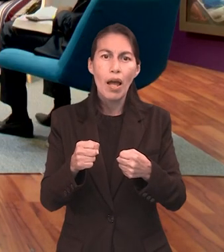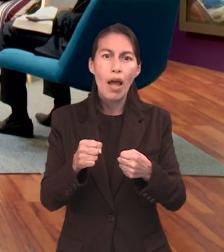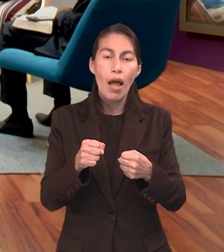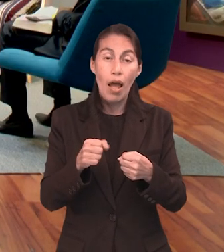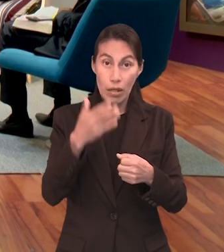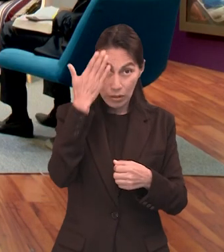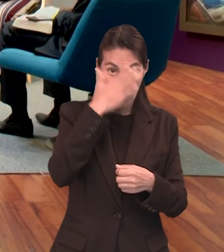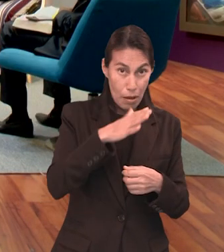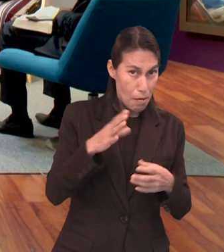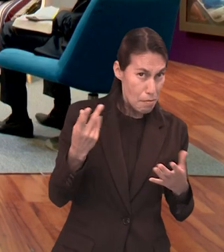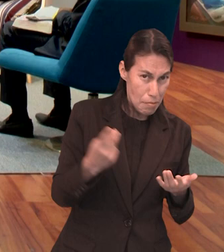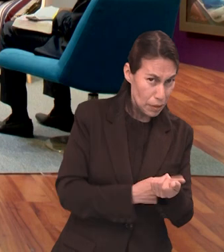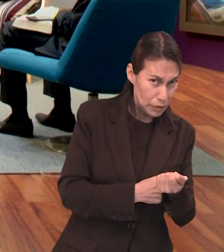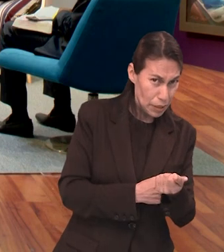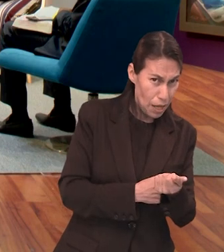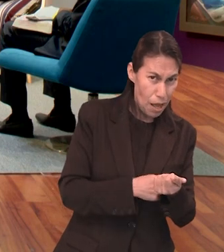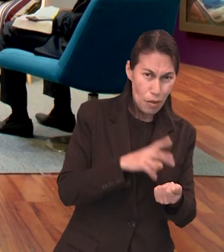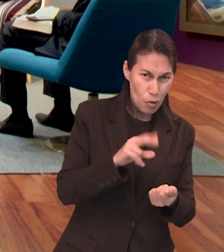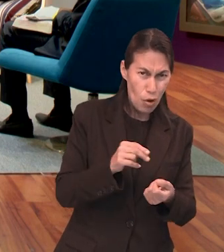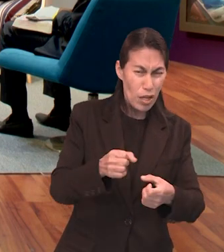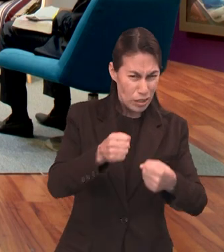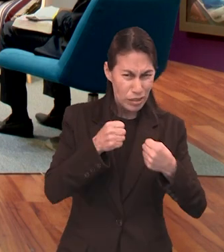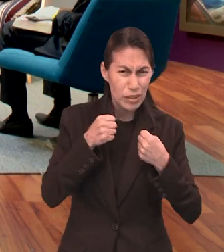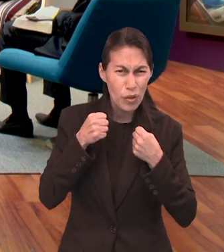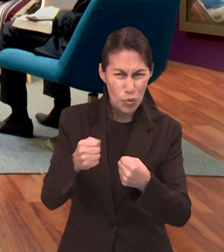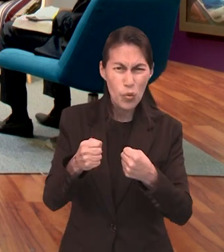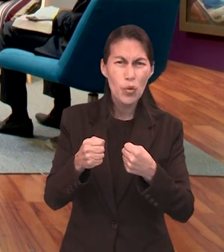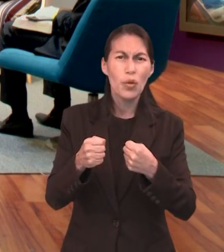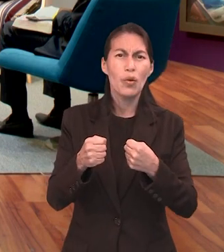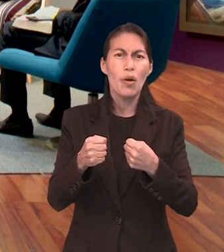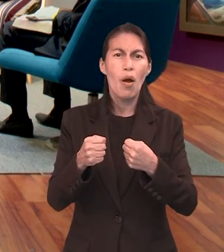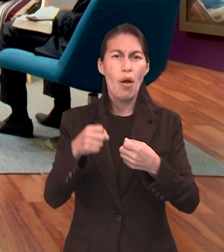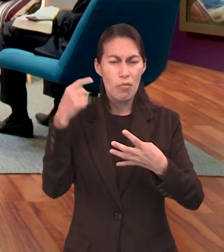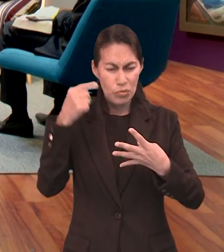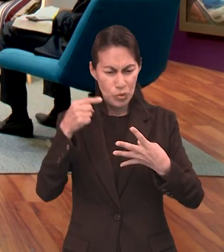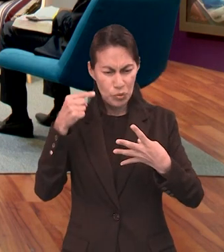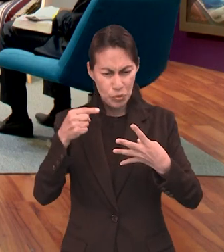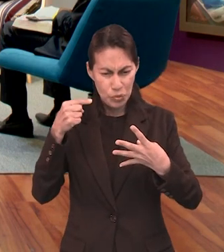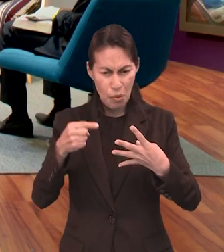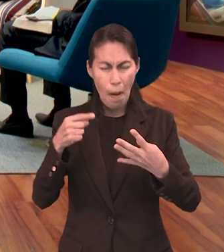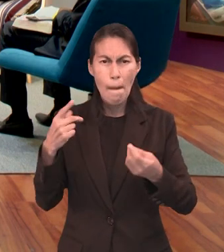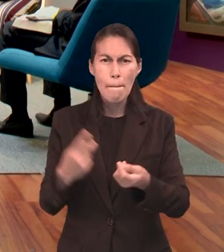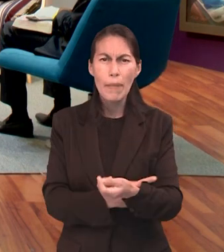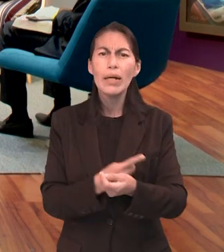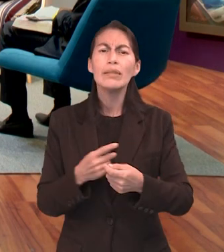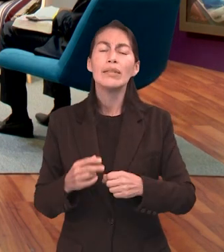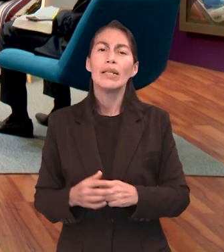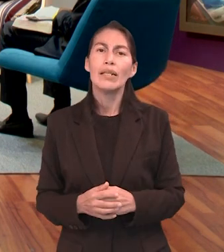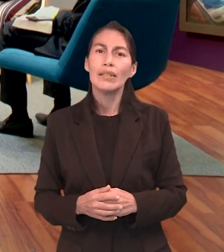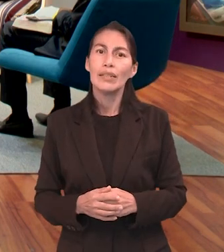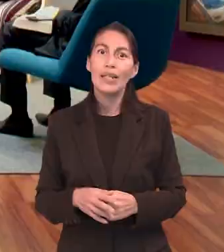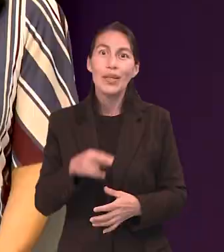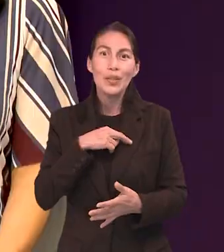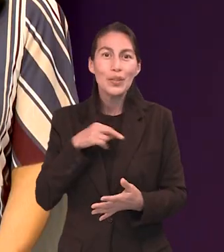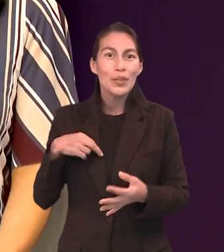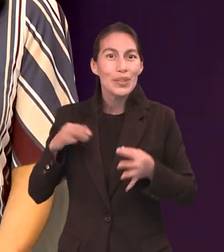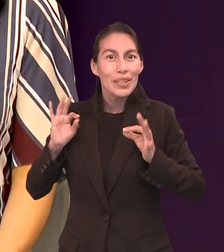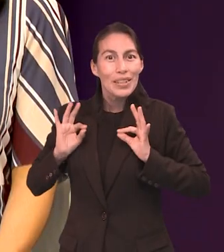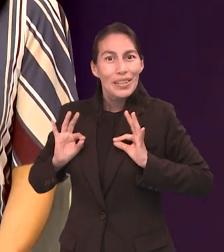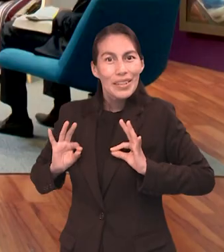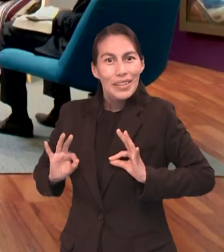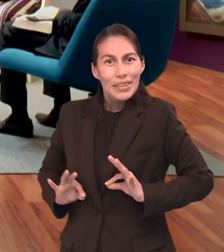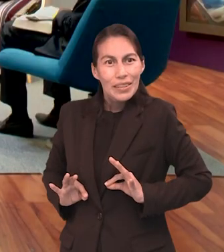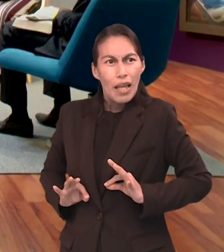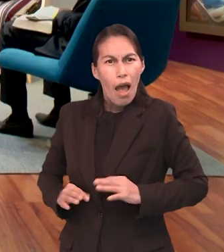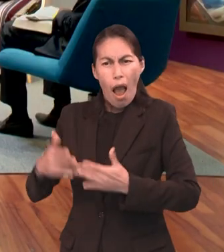qué va a pasar, es, eres salvo por esto y por esto. Ese juicio como que es, nos da tranquilidad. condenación.